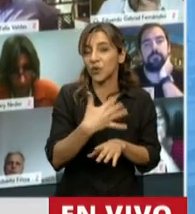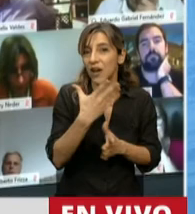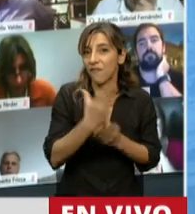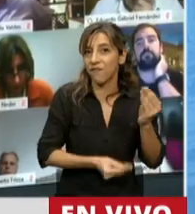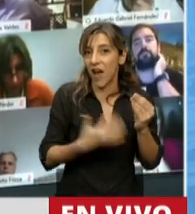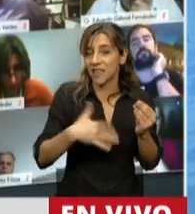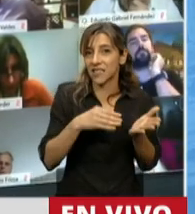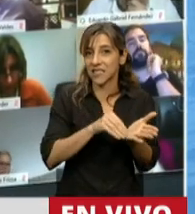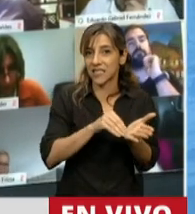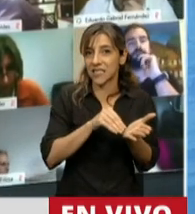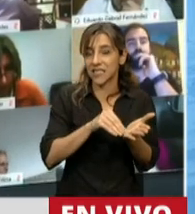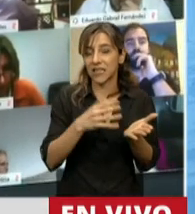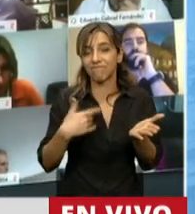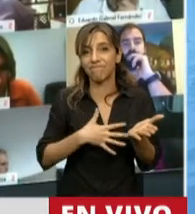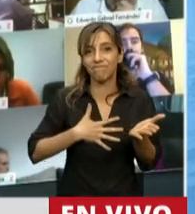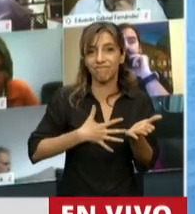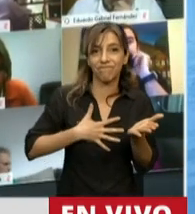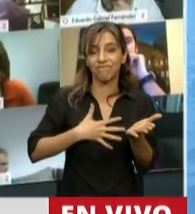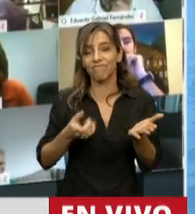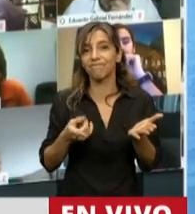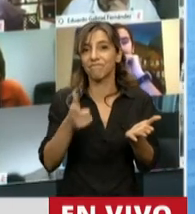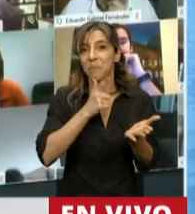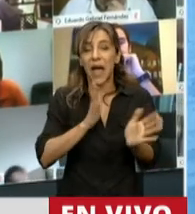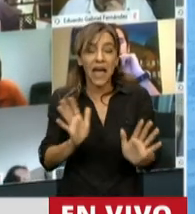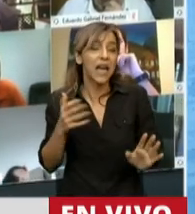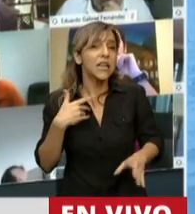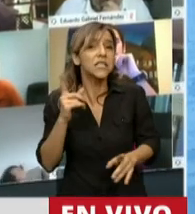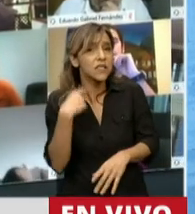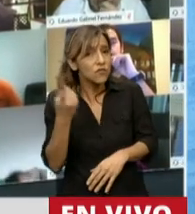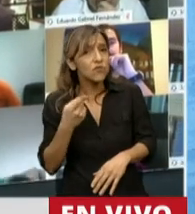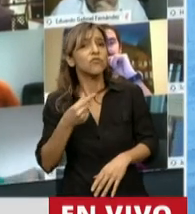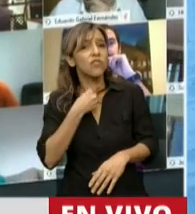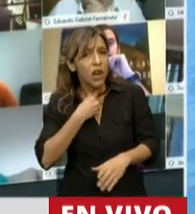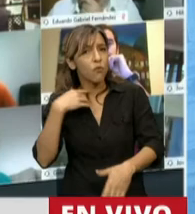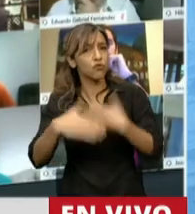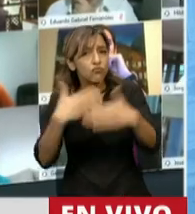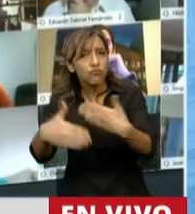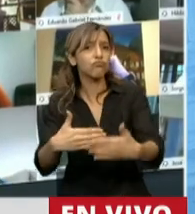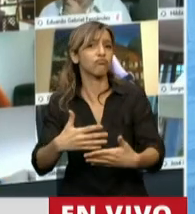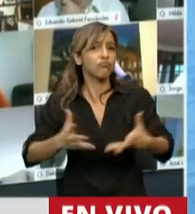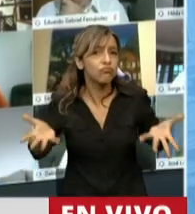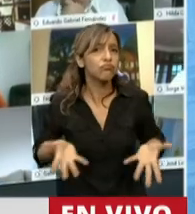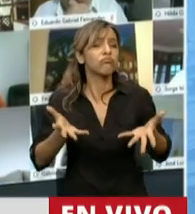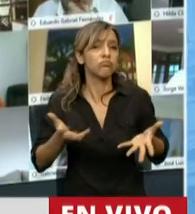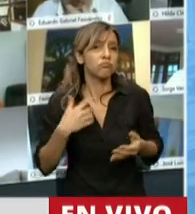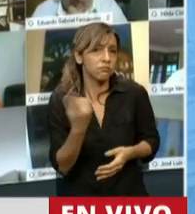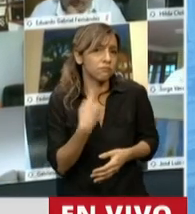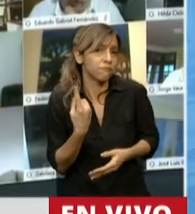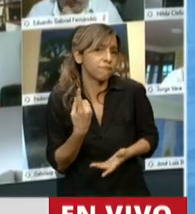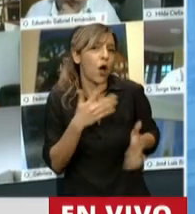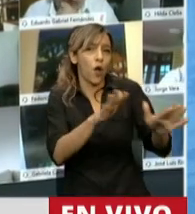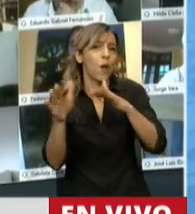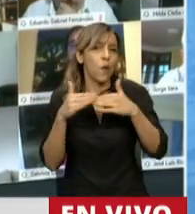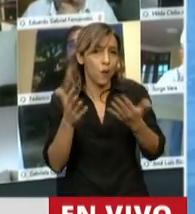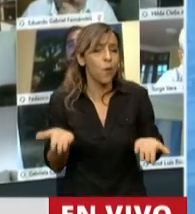me parece que tenemos ánimo de construir, que tenemos ánimo de salir juntos del problema que está viviendo la Argentina,